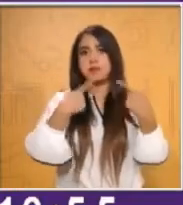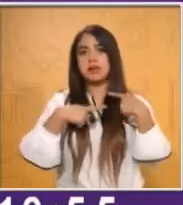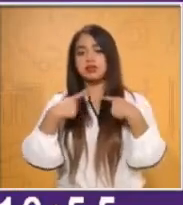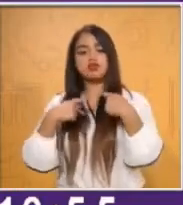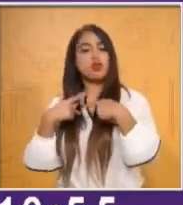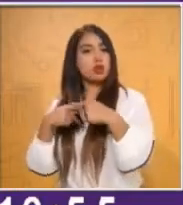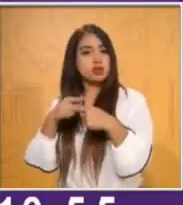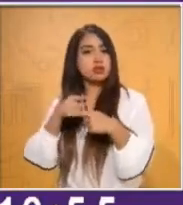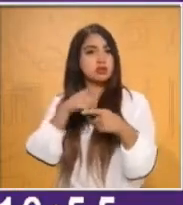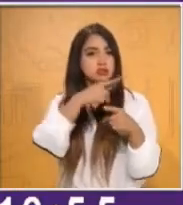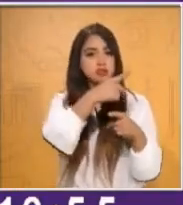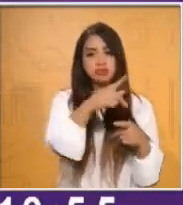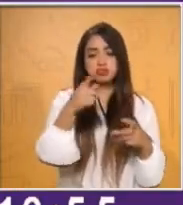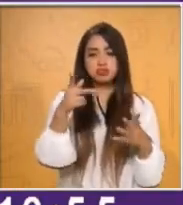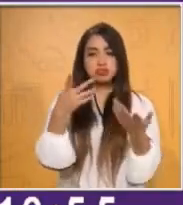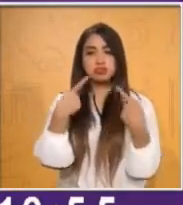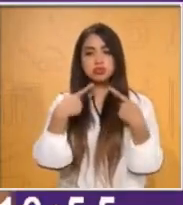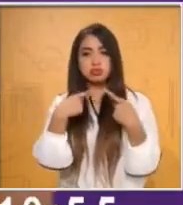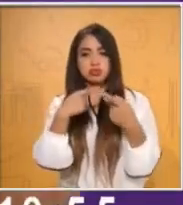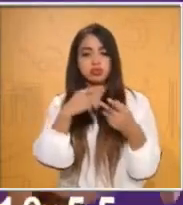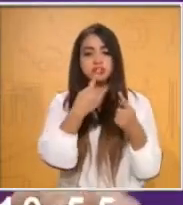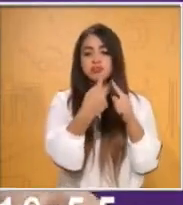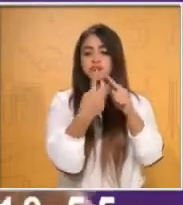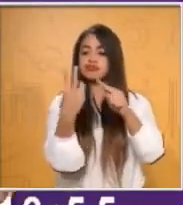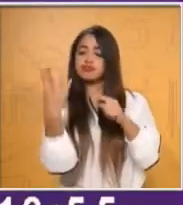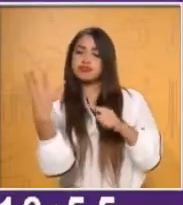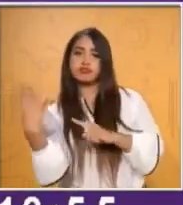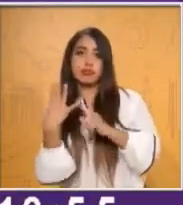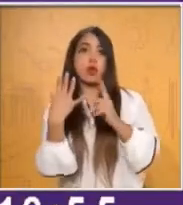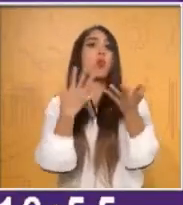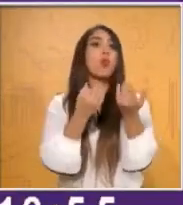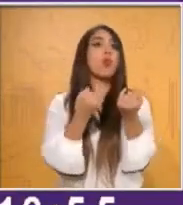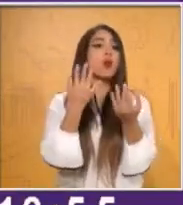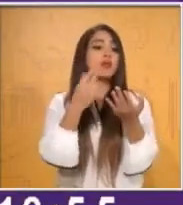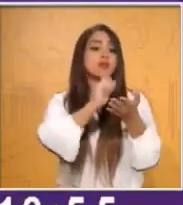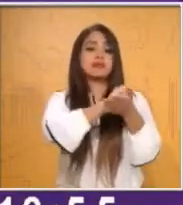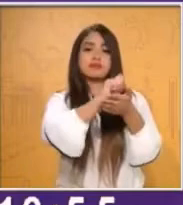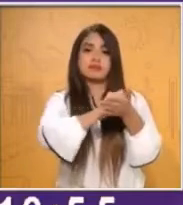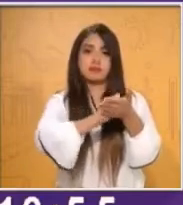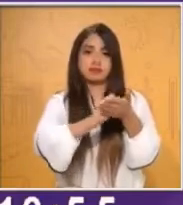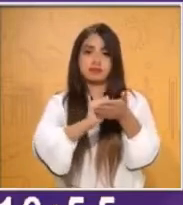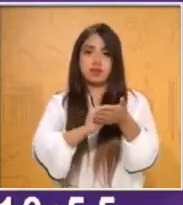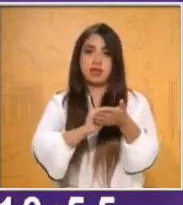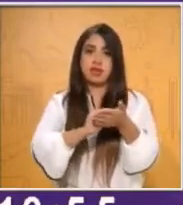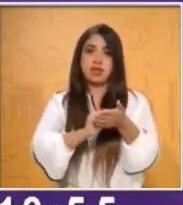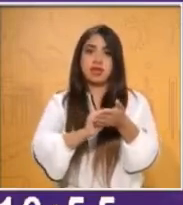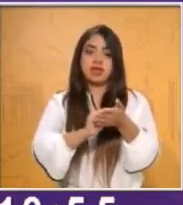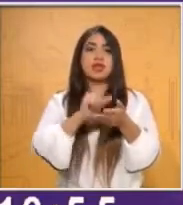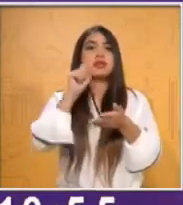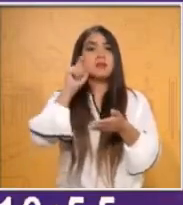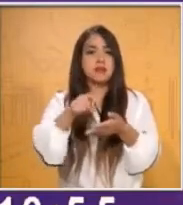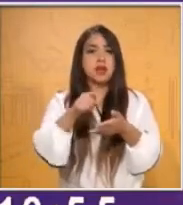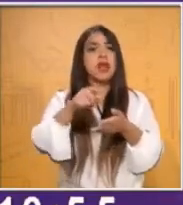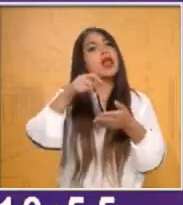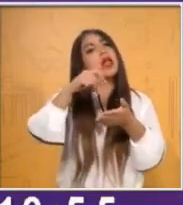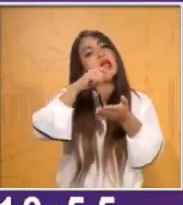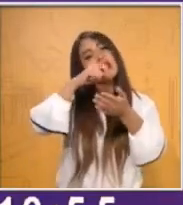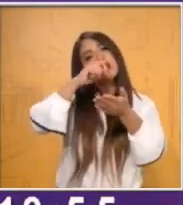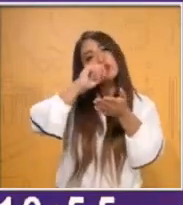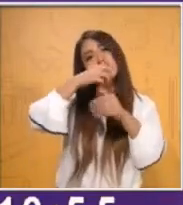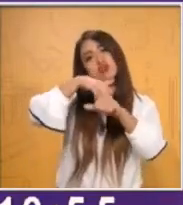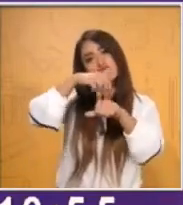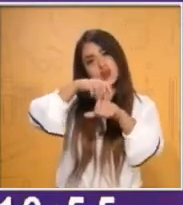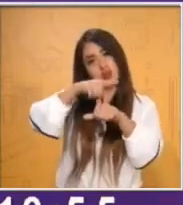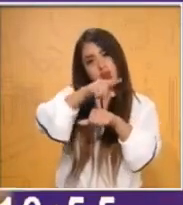vayan saliendo. Depende del juego que tú vayas llevando, son los números que vas a poner en la tabla. No tienes que poner los que nos van